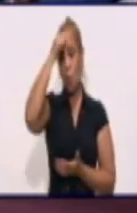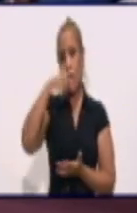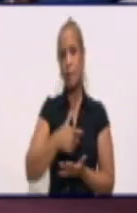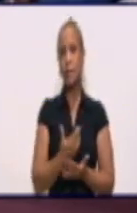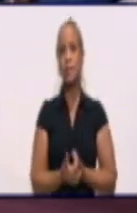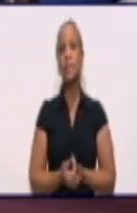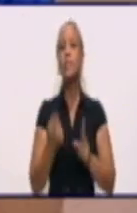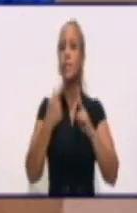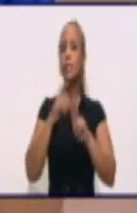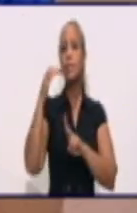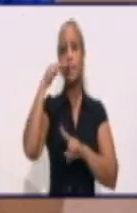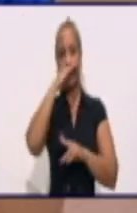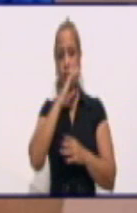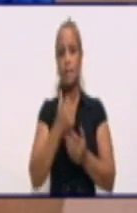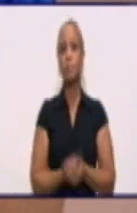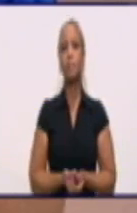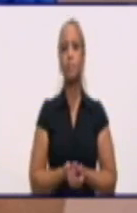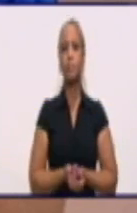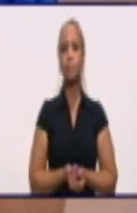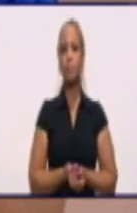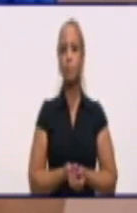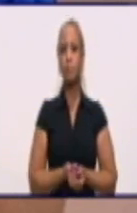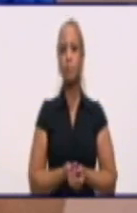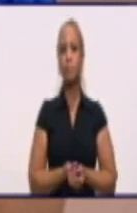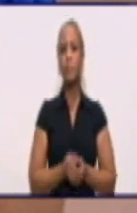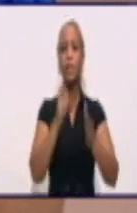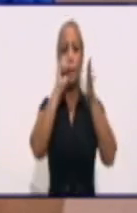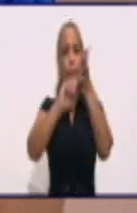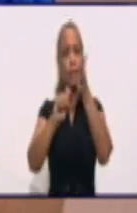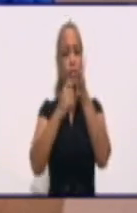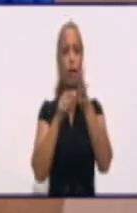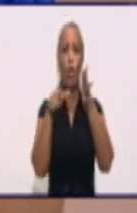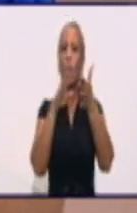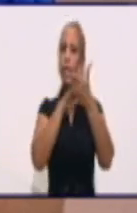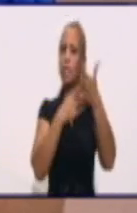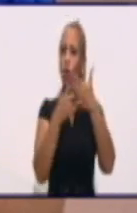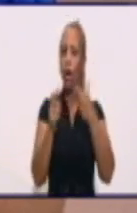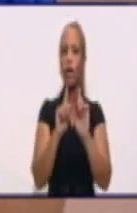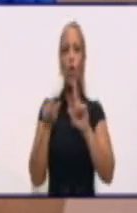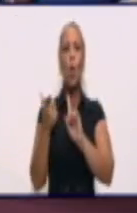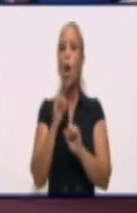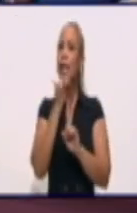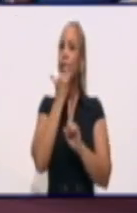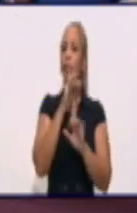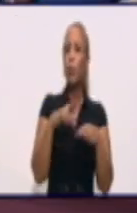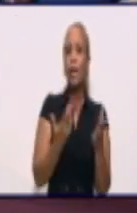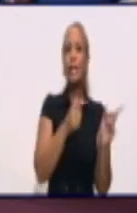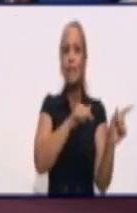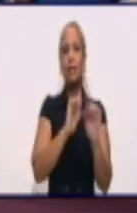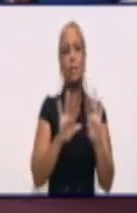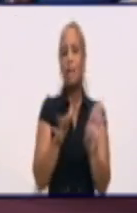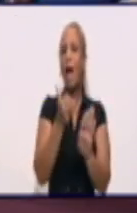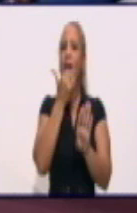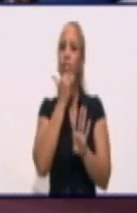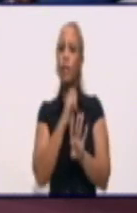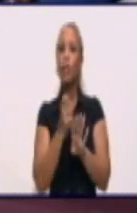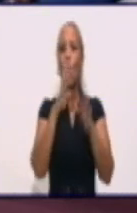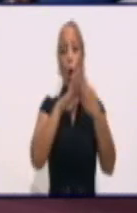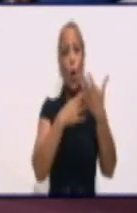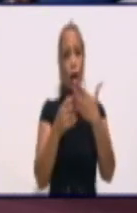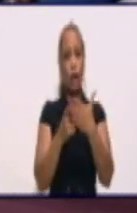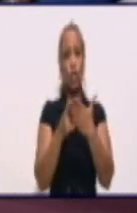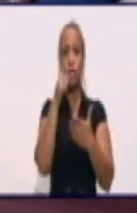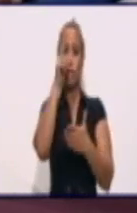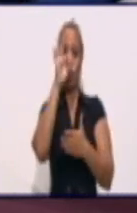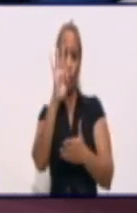planificados en ese horario, no se afectarían porque ya se están afectando en el horario de 8 a 12 para completar la carga de los 10 megawatts